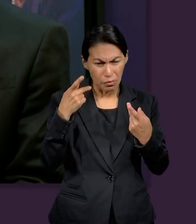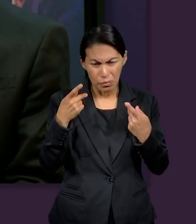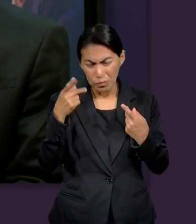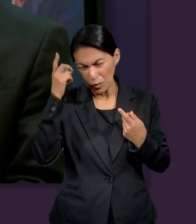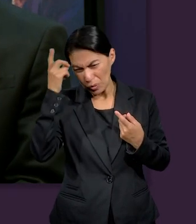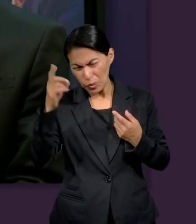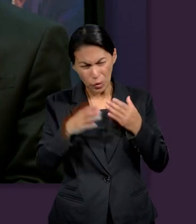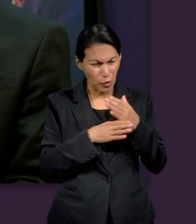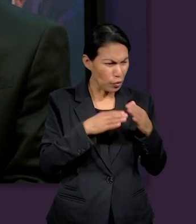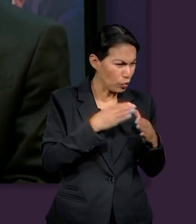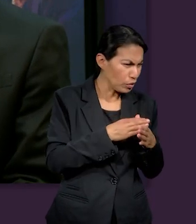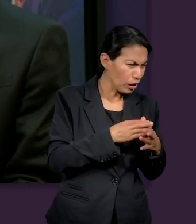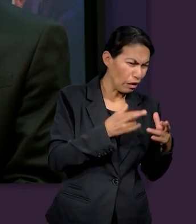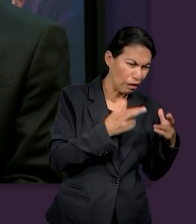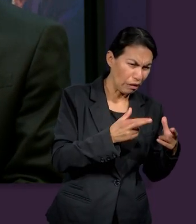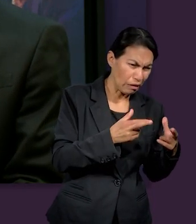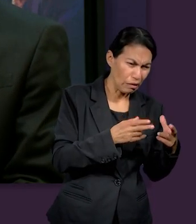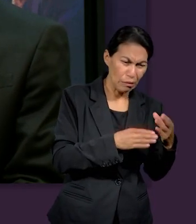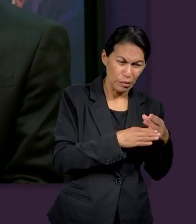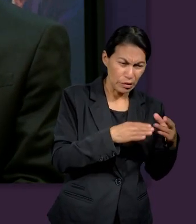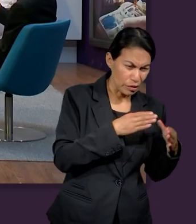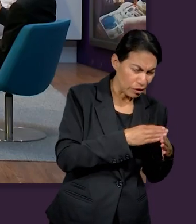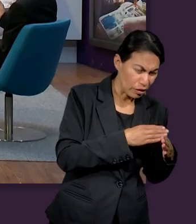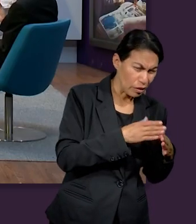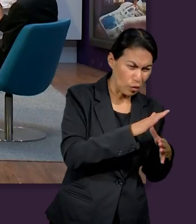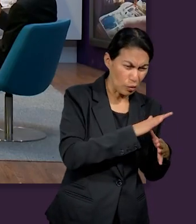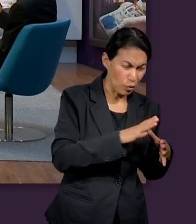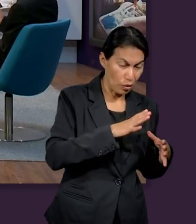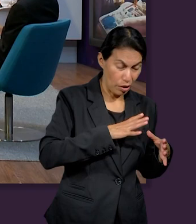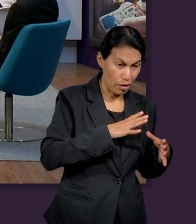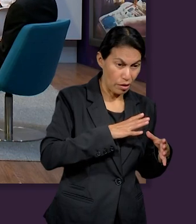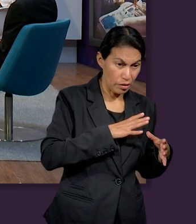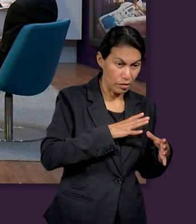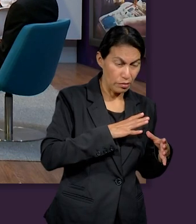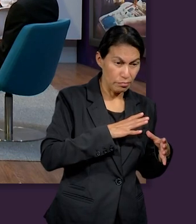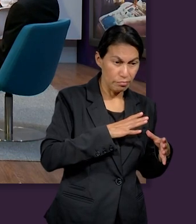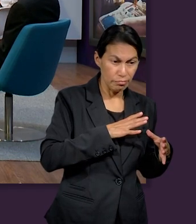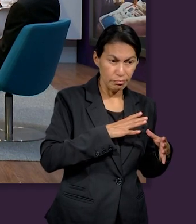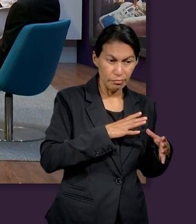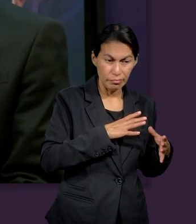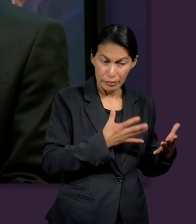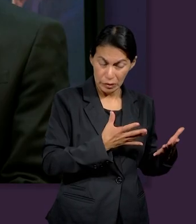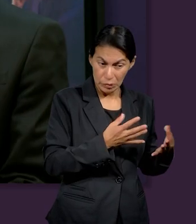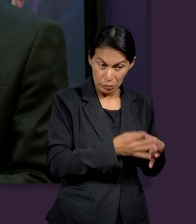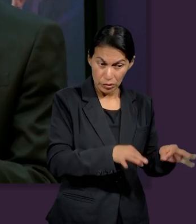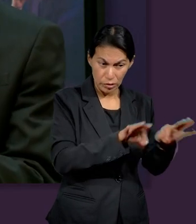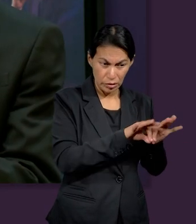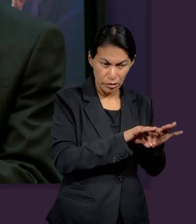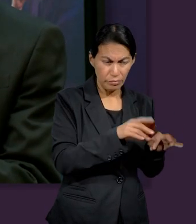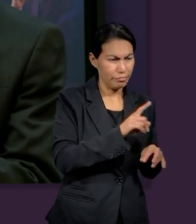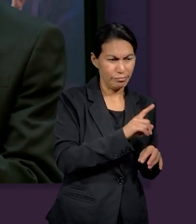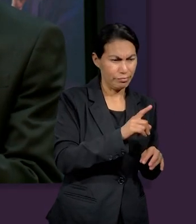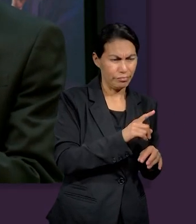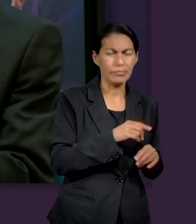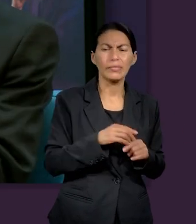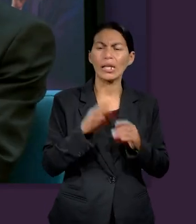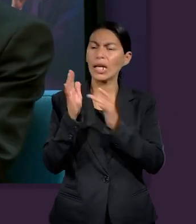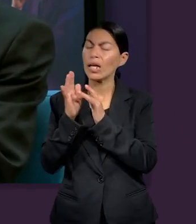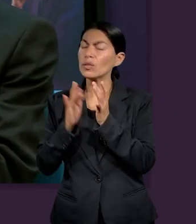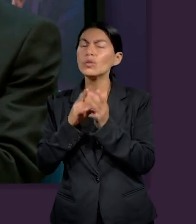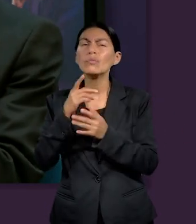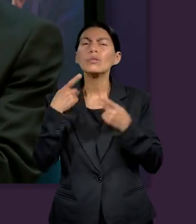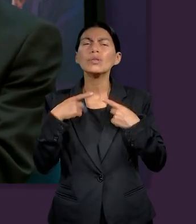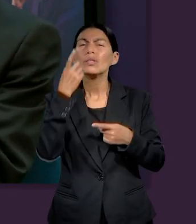contra de las riquezas materiales de lo que nosotros podemos obtener en este mundo. A los discípulos no les dijo